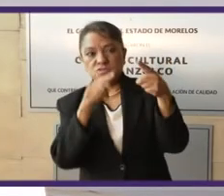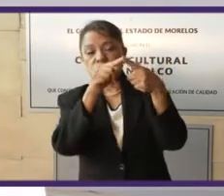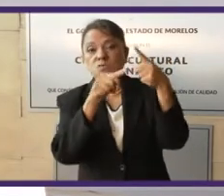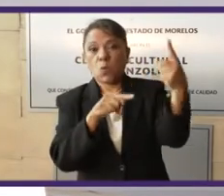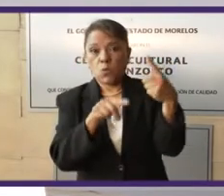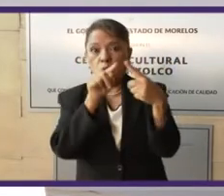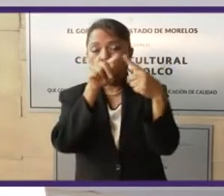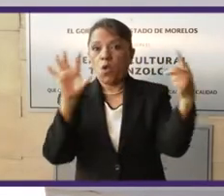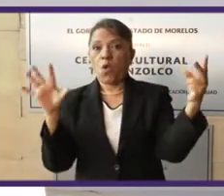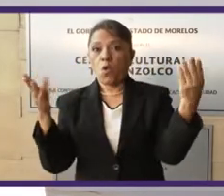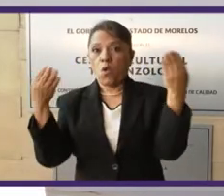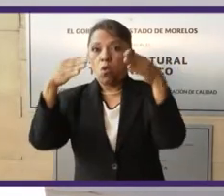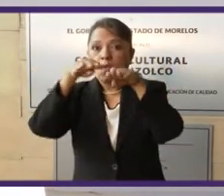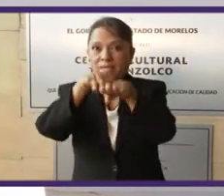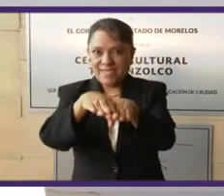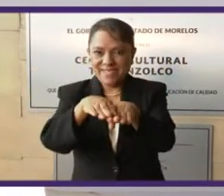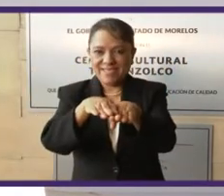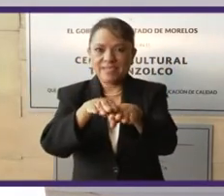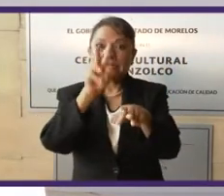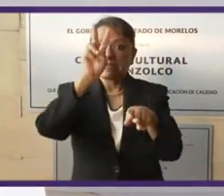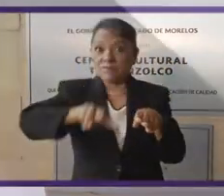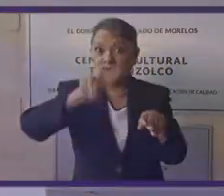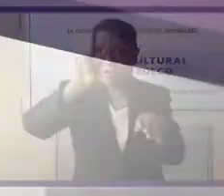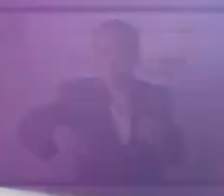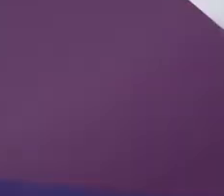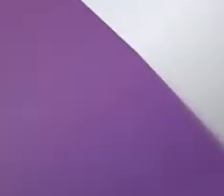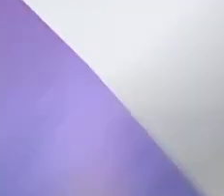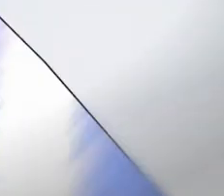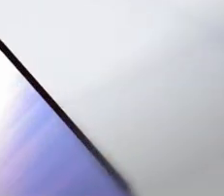se unen legitimidad y eficacia.